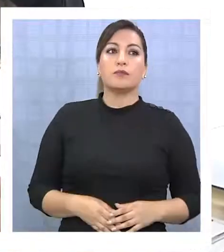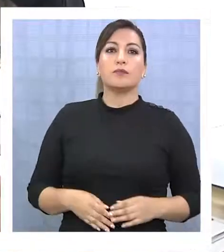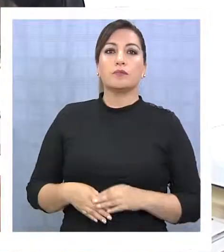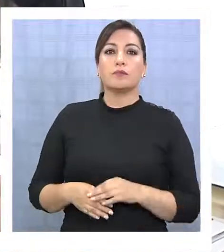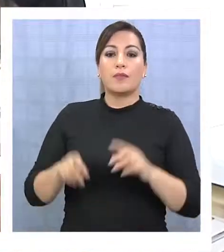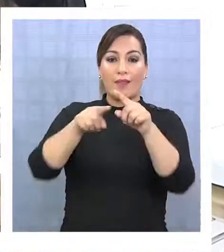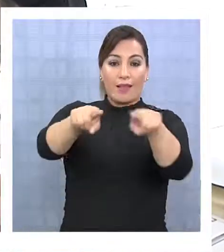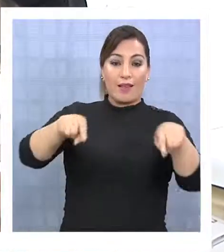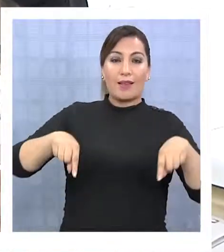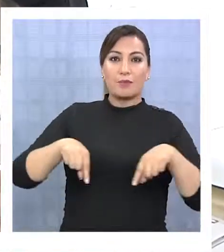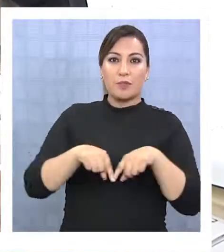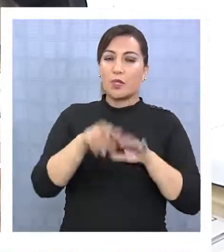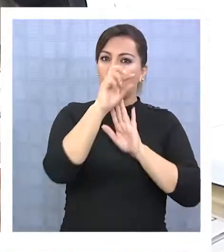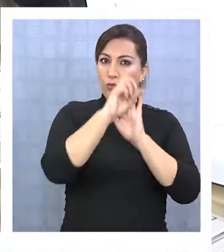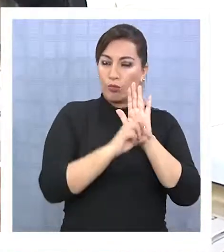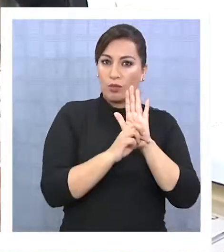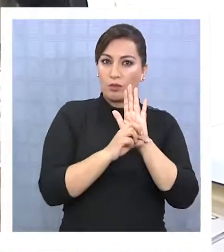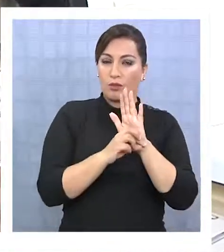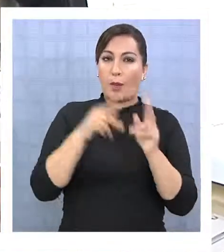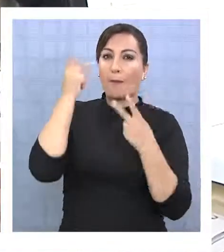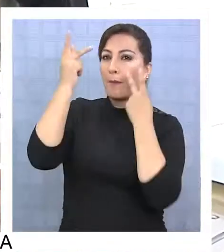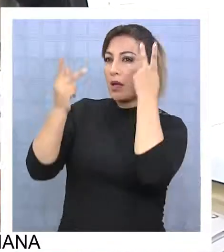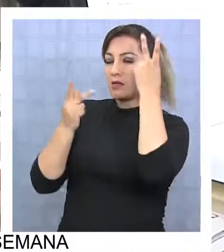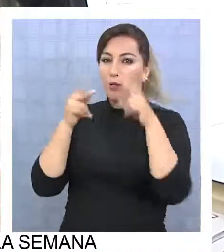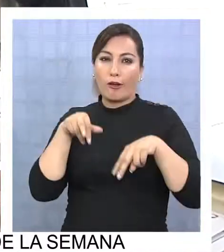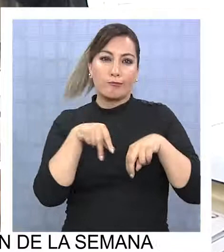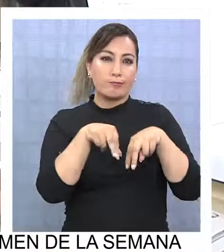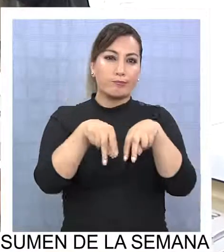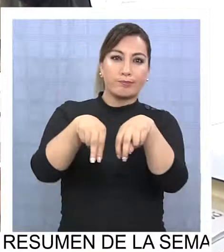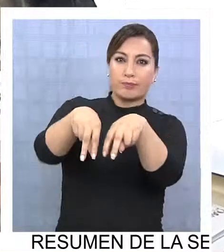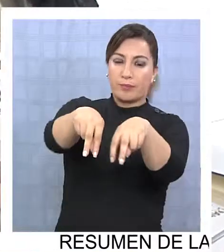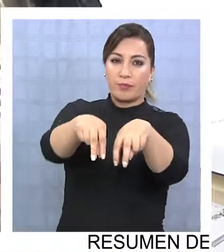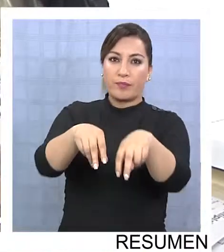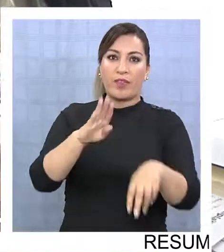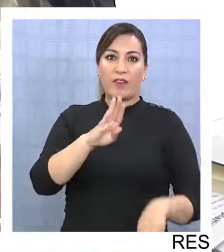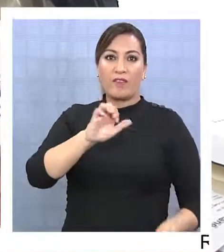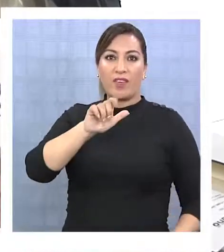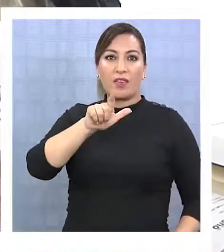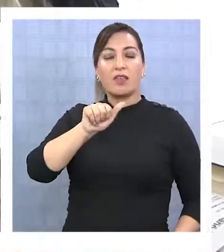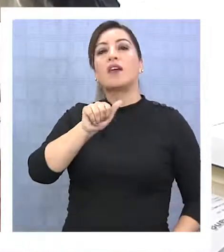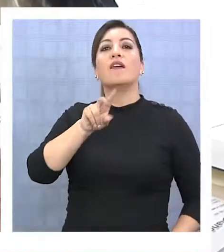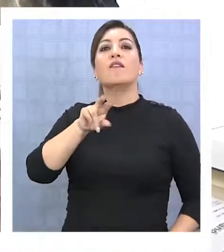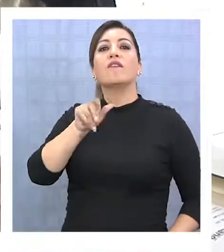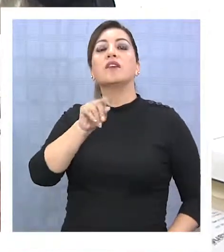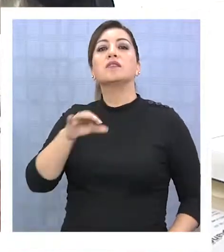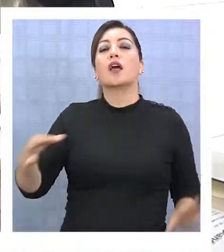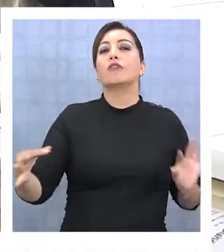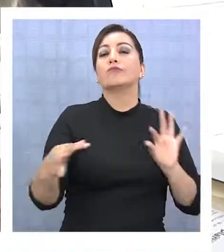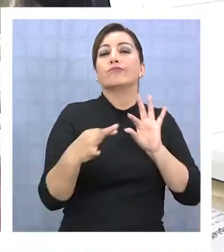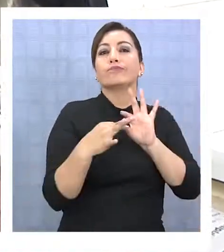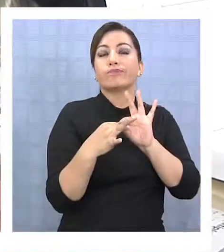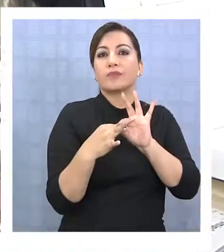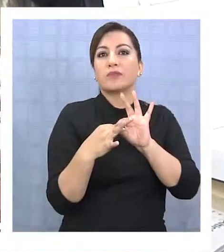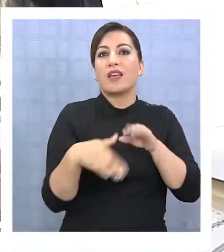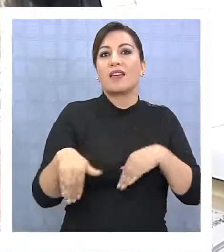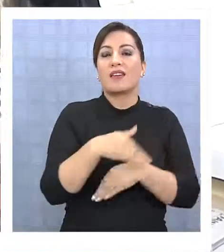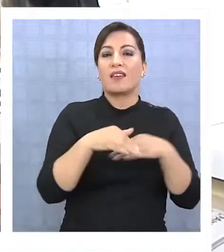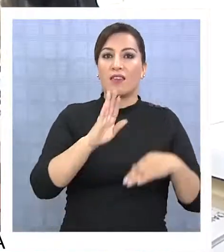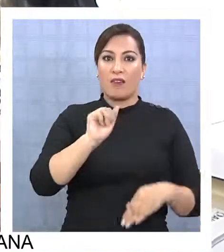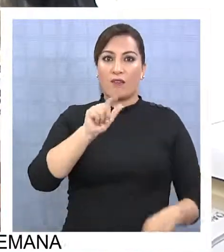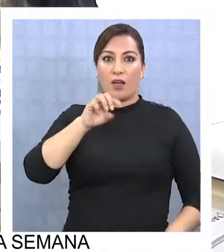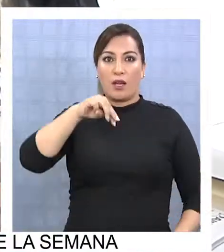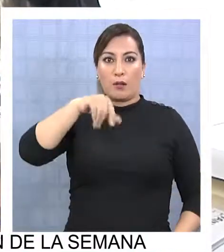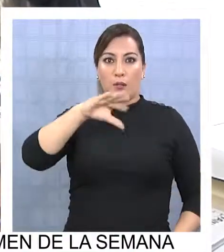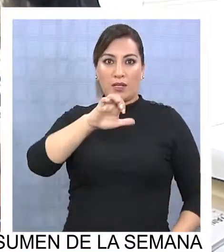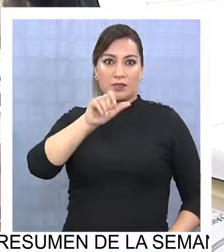a estar incorporada en un proyecto de paseo que viene por Bellavista y se conecta con Balmaceda. Entonces va a quedar